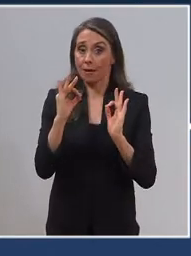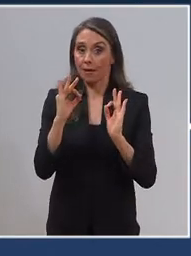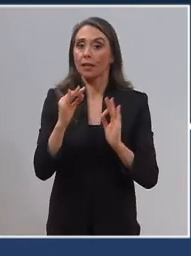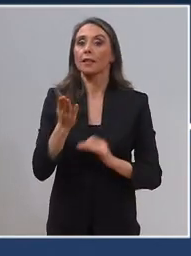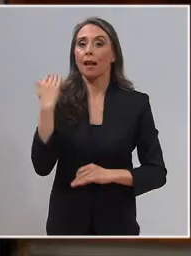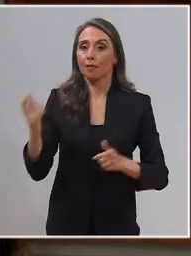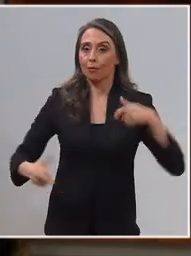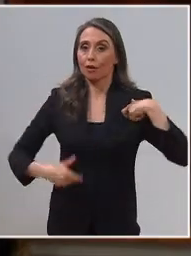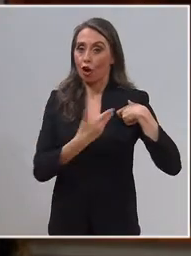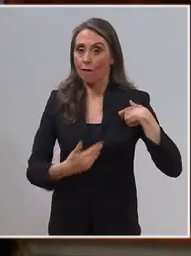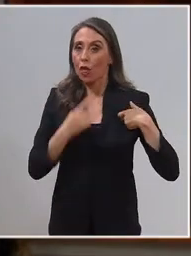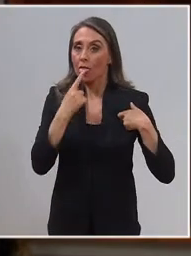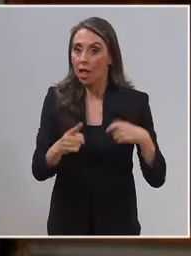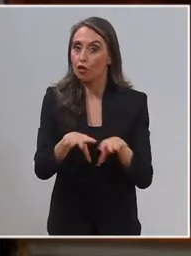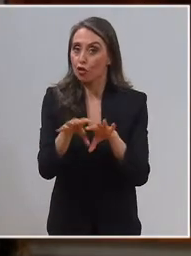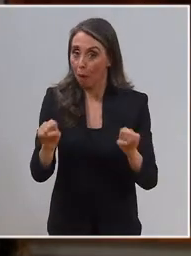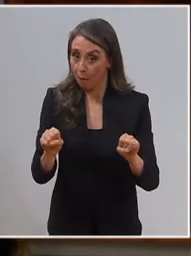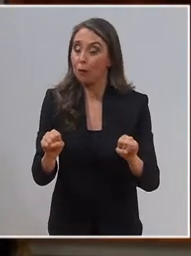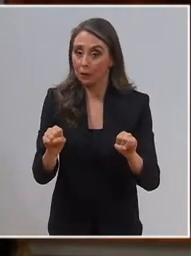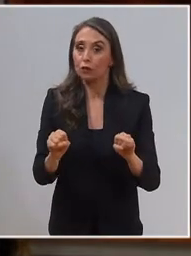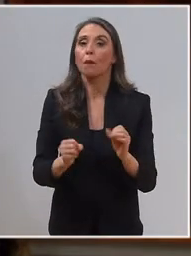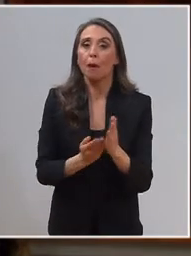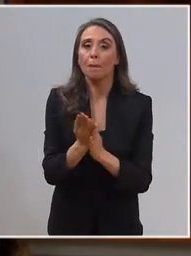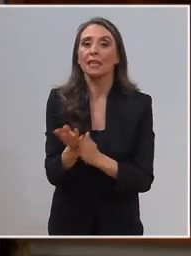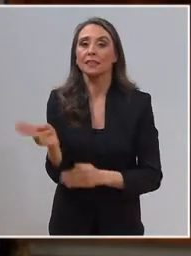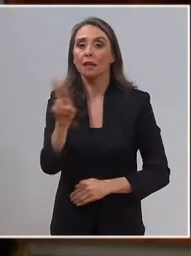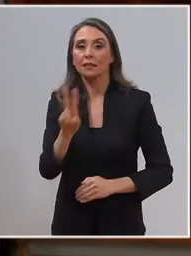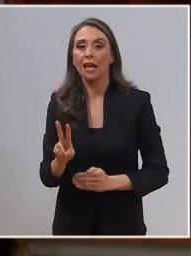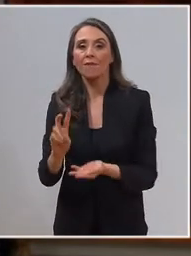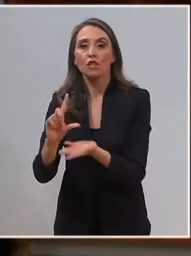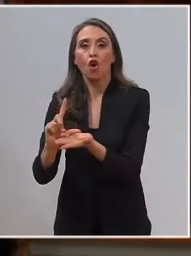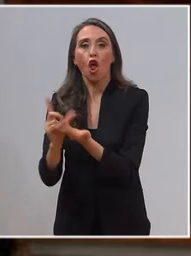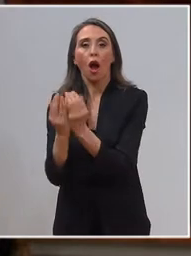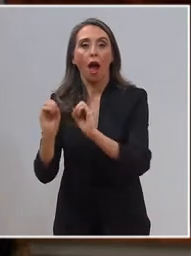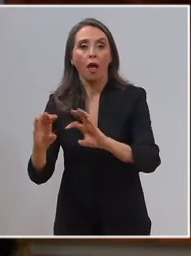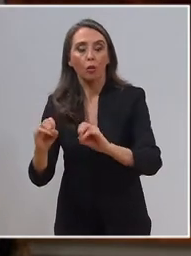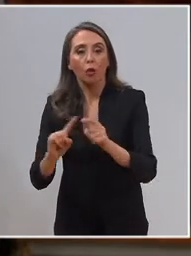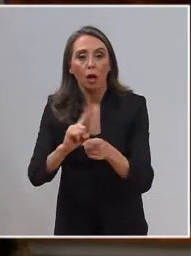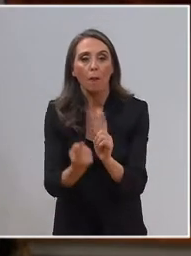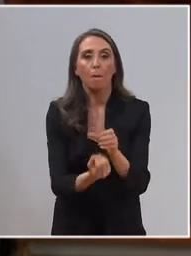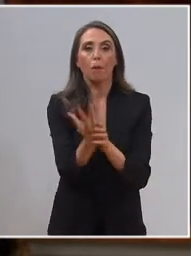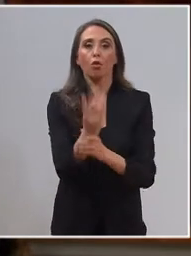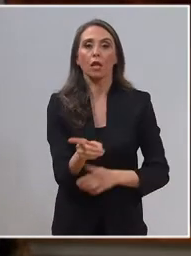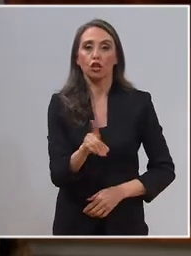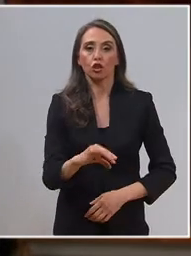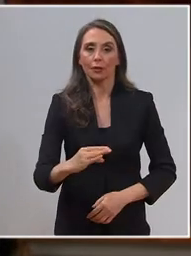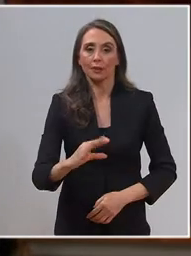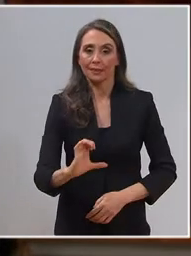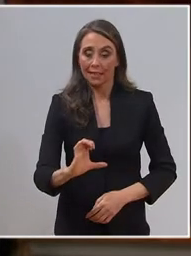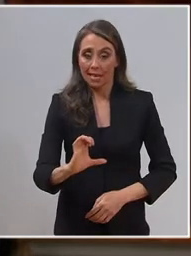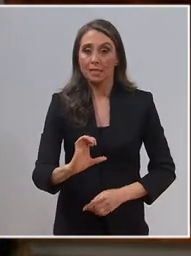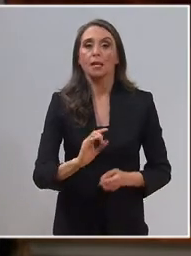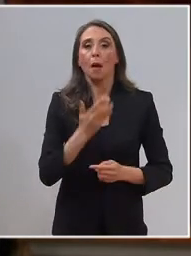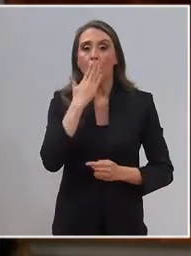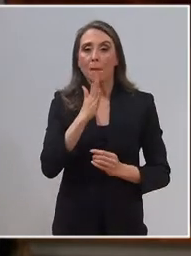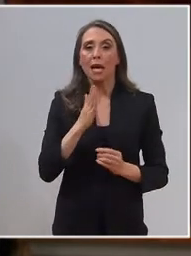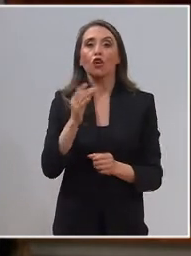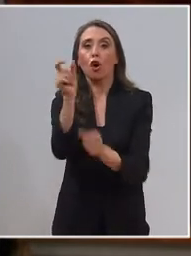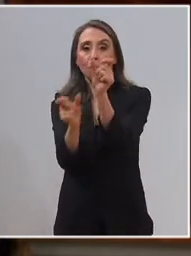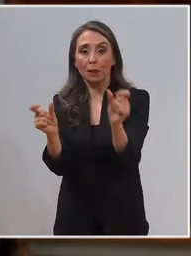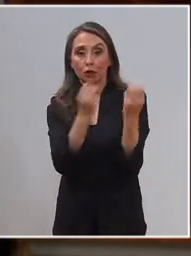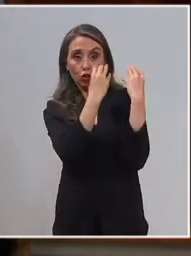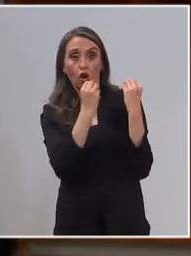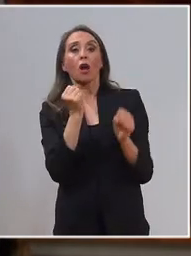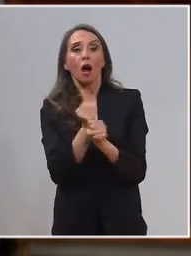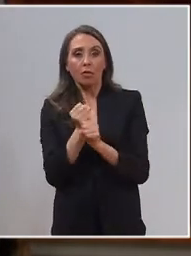nuestro gobierno. Por eso estamos poniendo en marcha los servicios locales de educación, modernizando el CENSE para que mejore la empleabilidad,